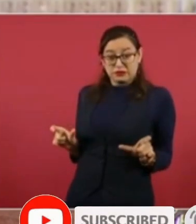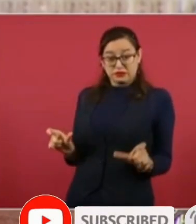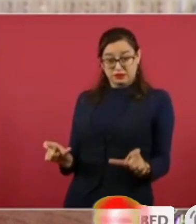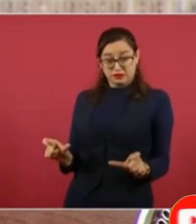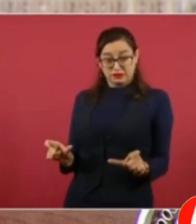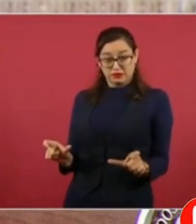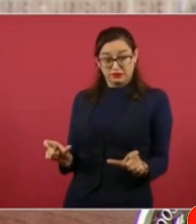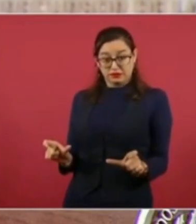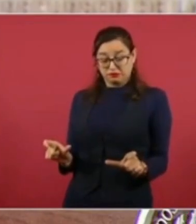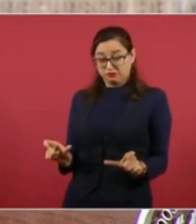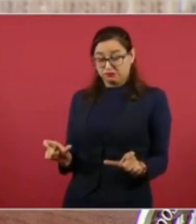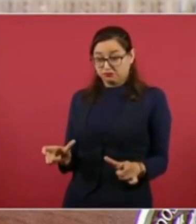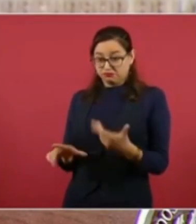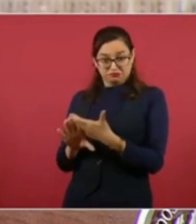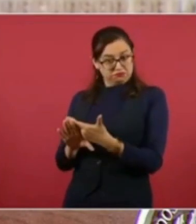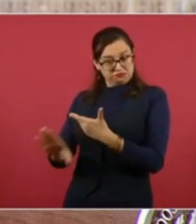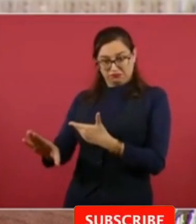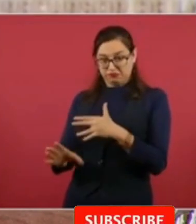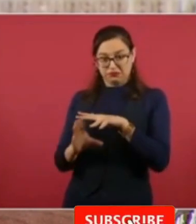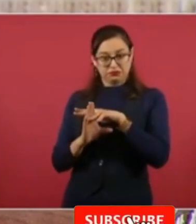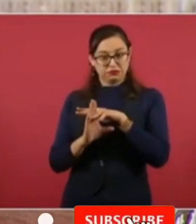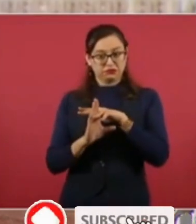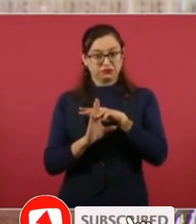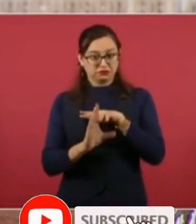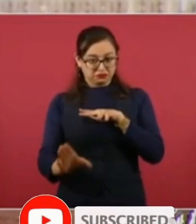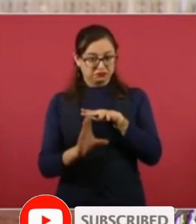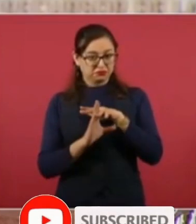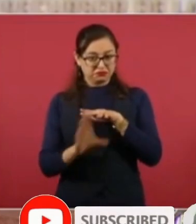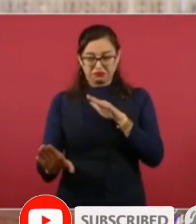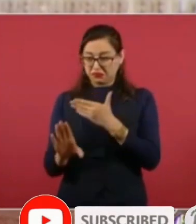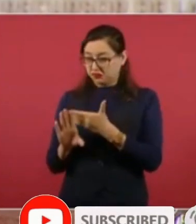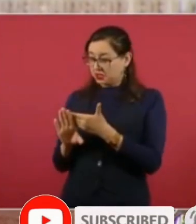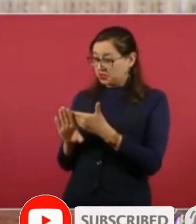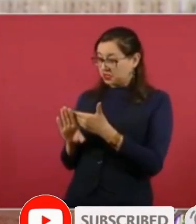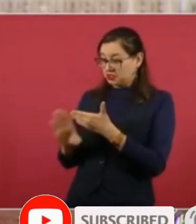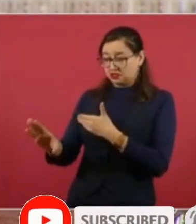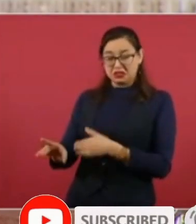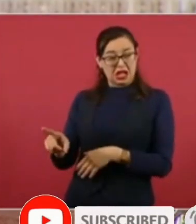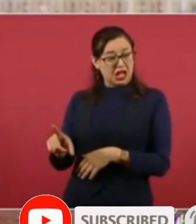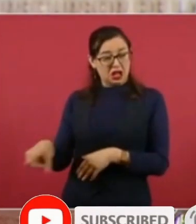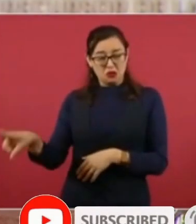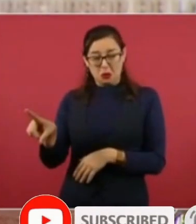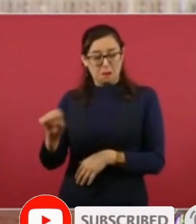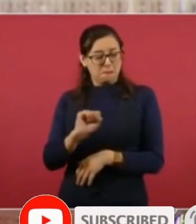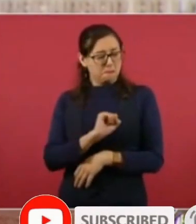que son muy malos